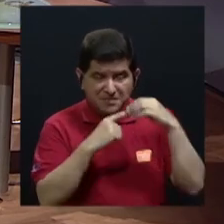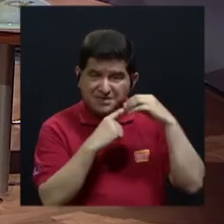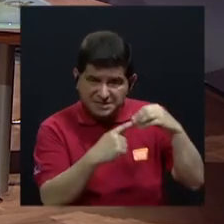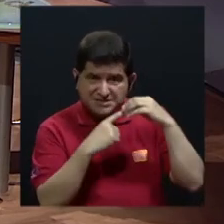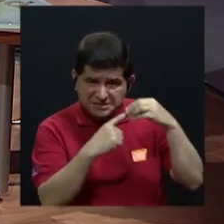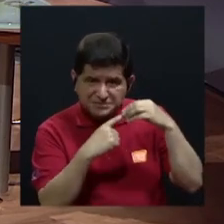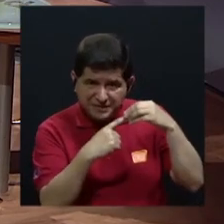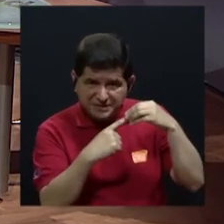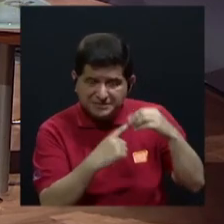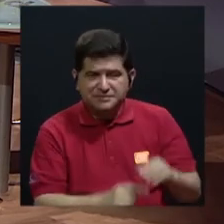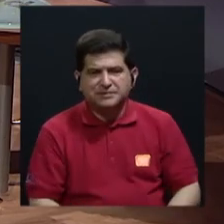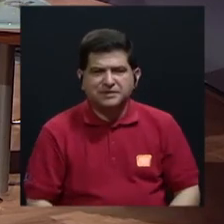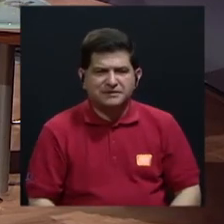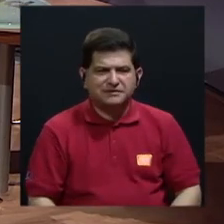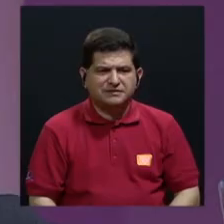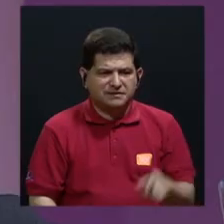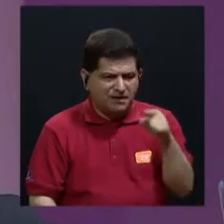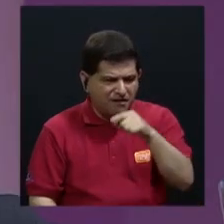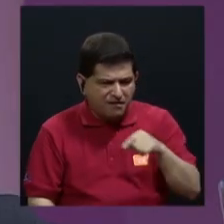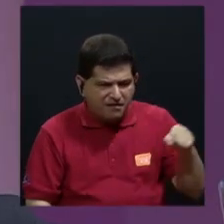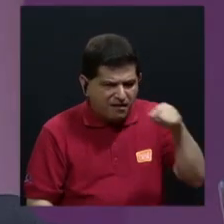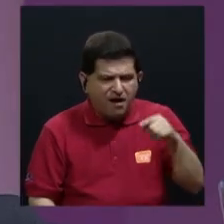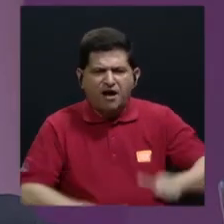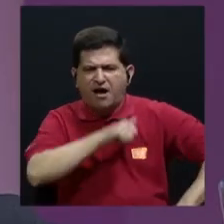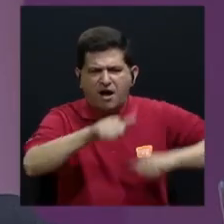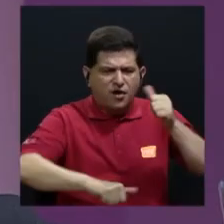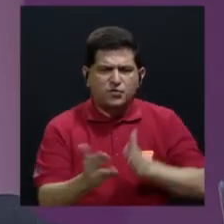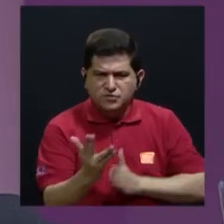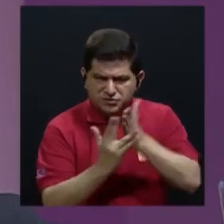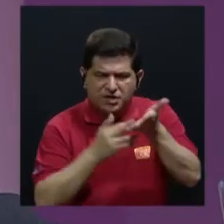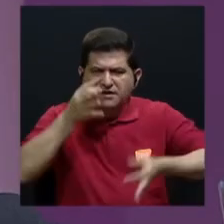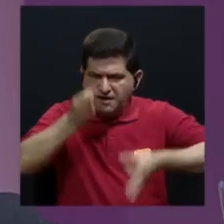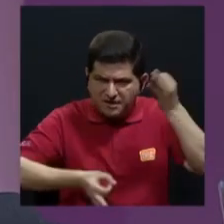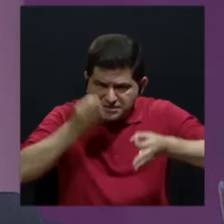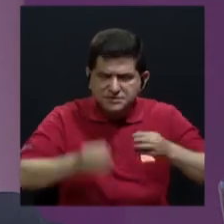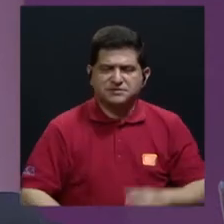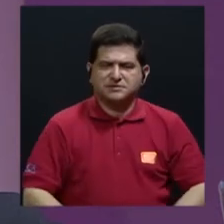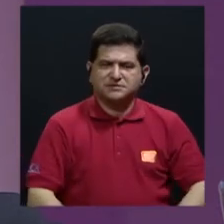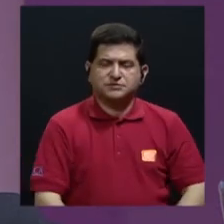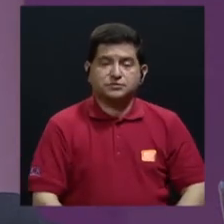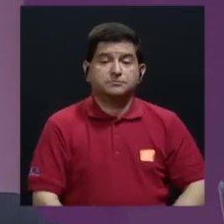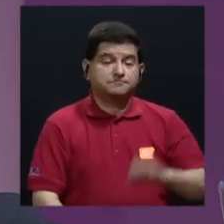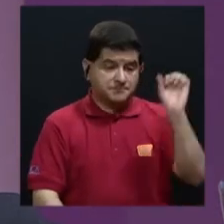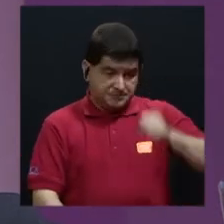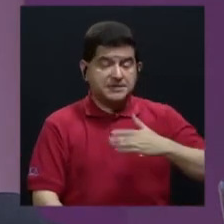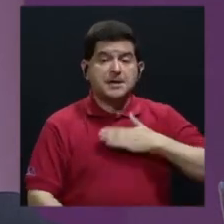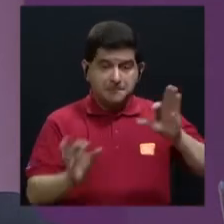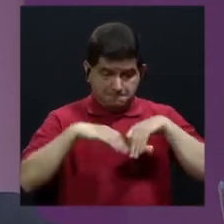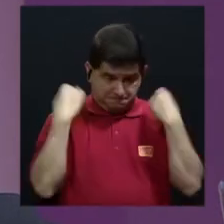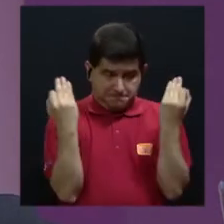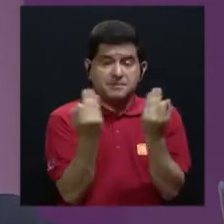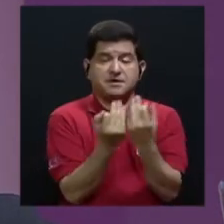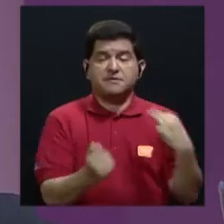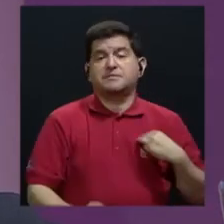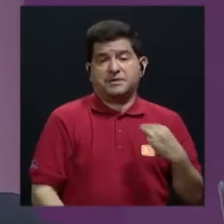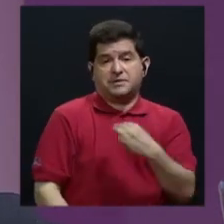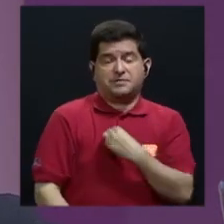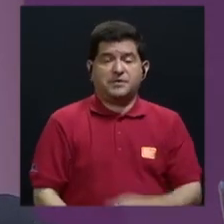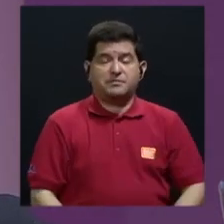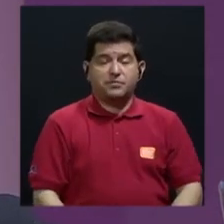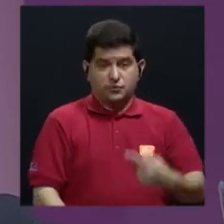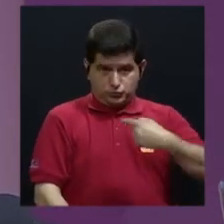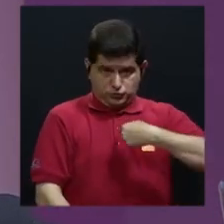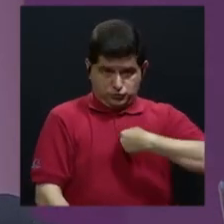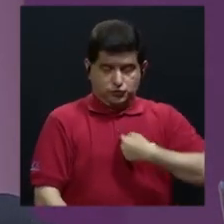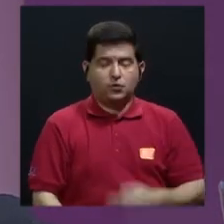quienes han estado luchando por este acceso a la justicia. Sí, de hecho, mi familia está compuesta por mí.